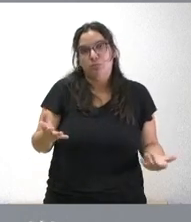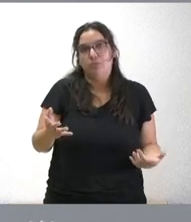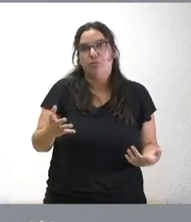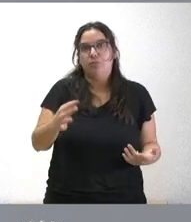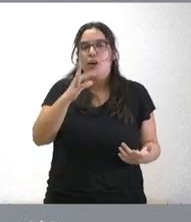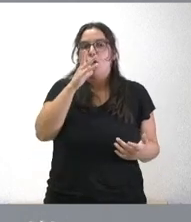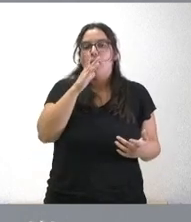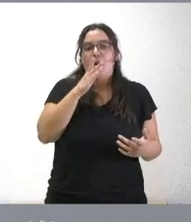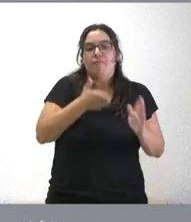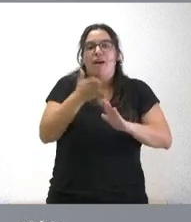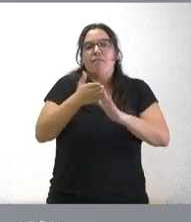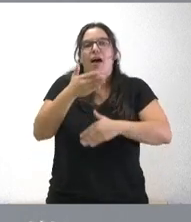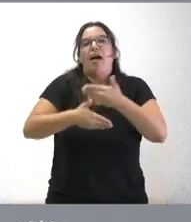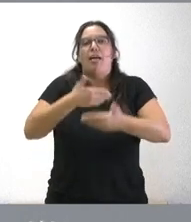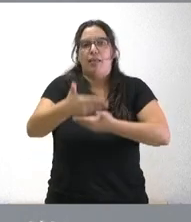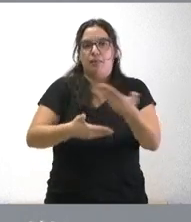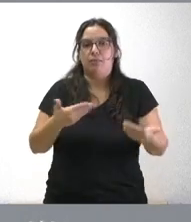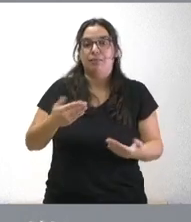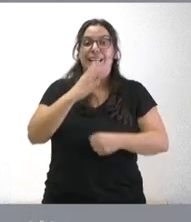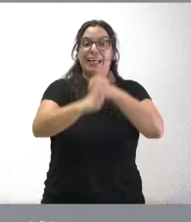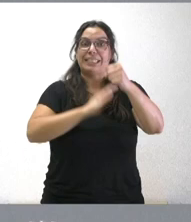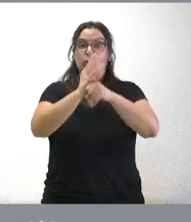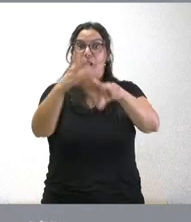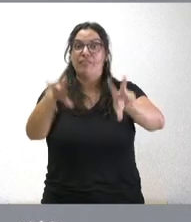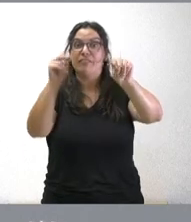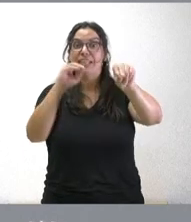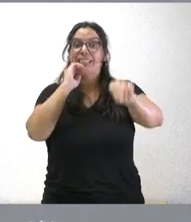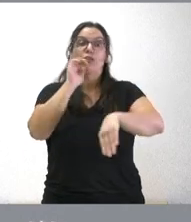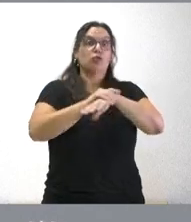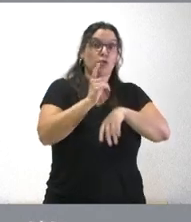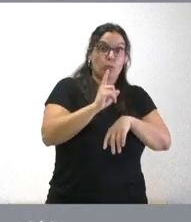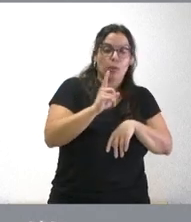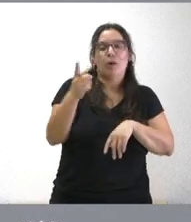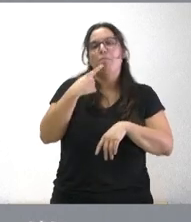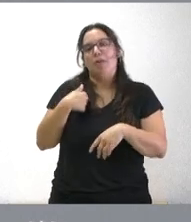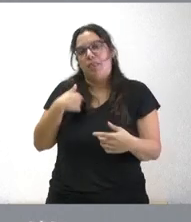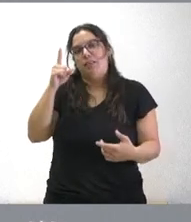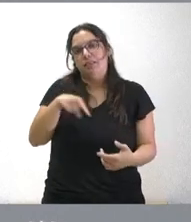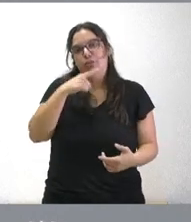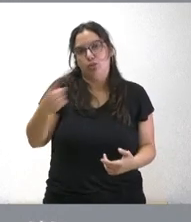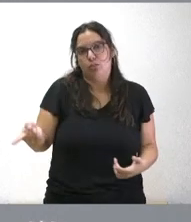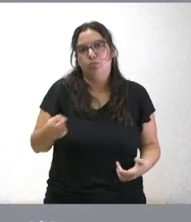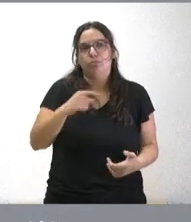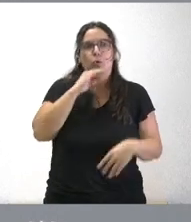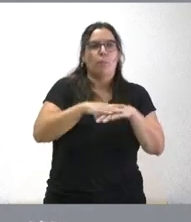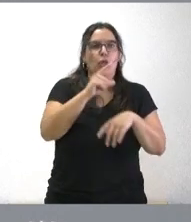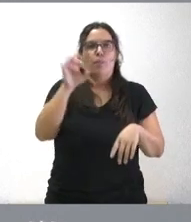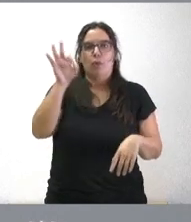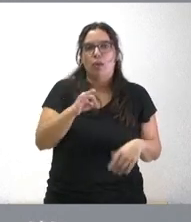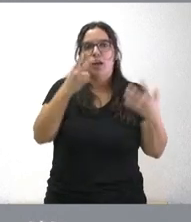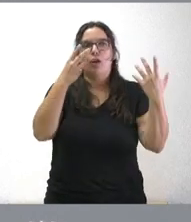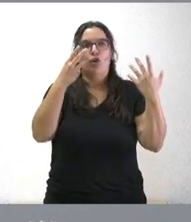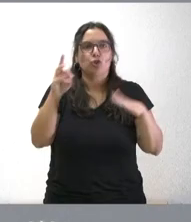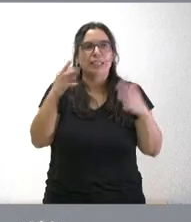estamos en la fase de hacerlo por tanto cuando acabe la legislatura es cuando se nos podrá juzgar si hemos podido cumplir el 100% el 90% o el 80